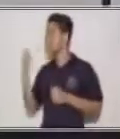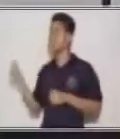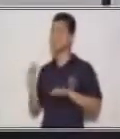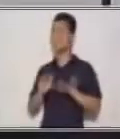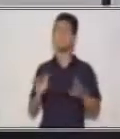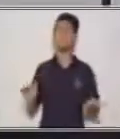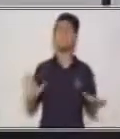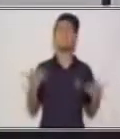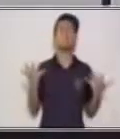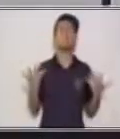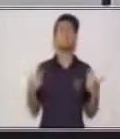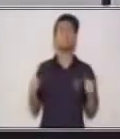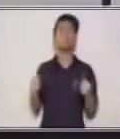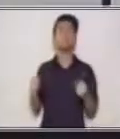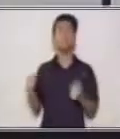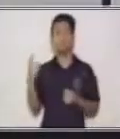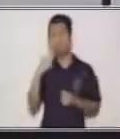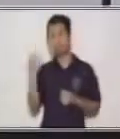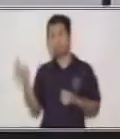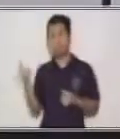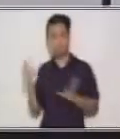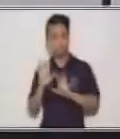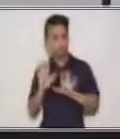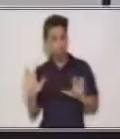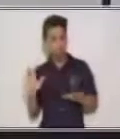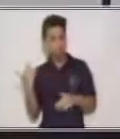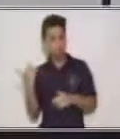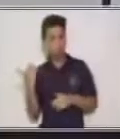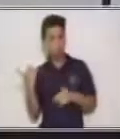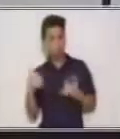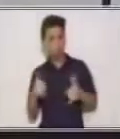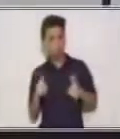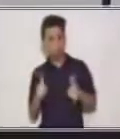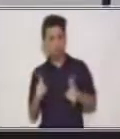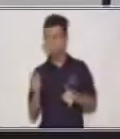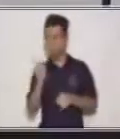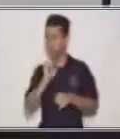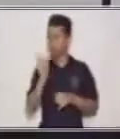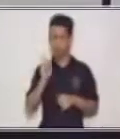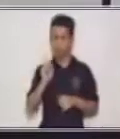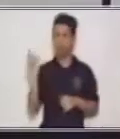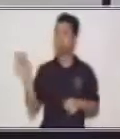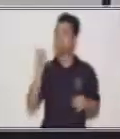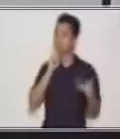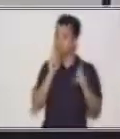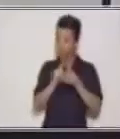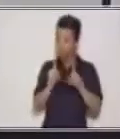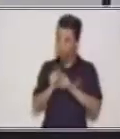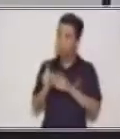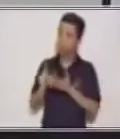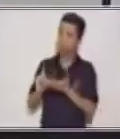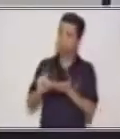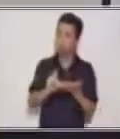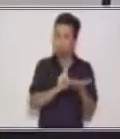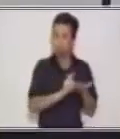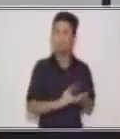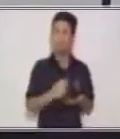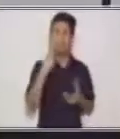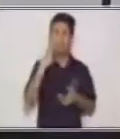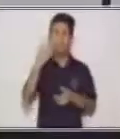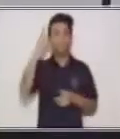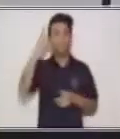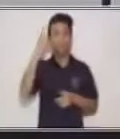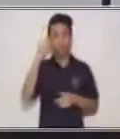¿Están solo jugando? ¿Verdad que no? Ellos también están cooperando. Están separando y limpiando el frijol.